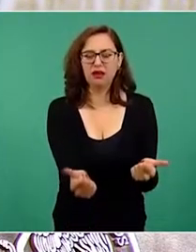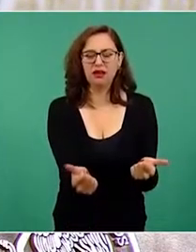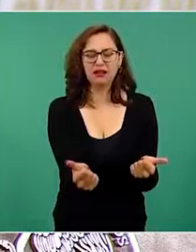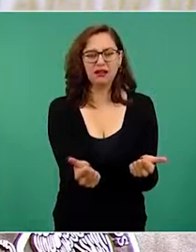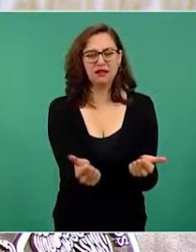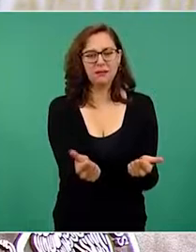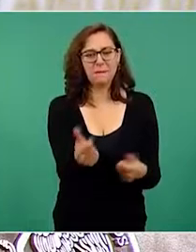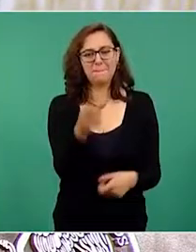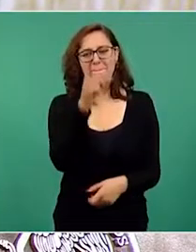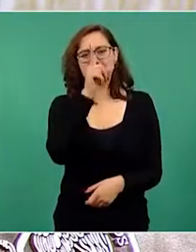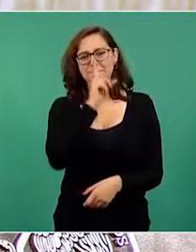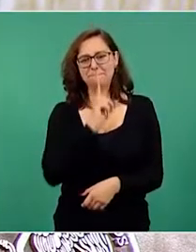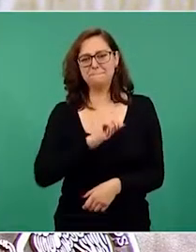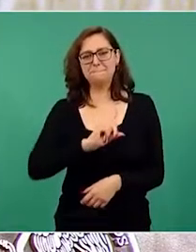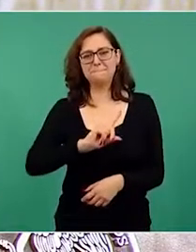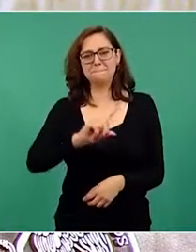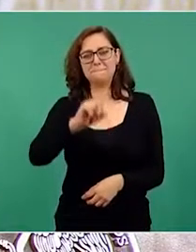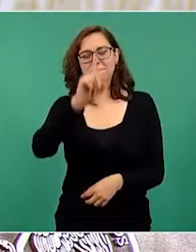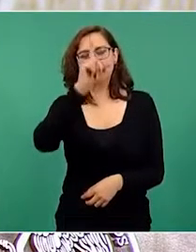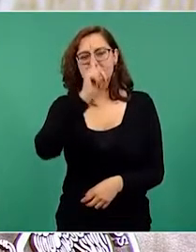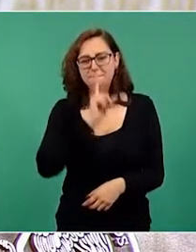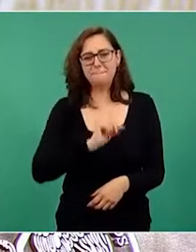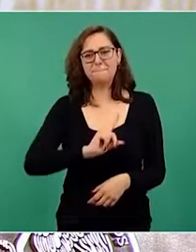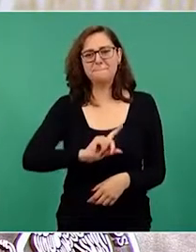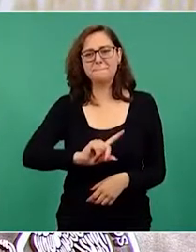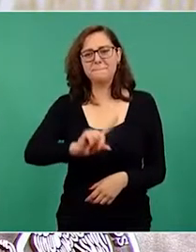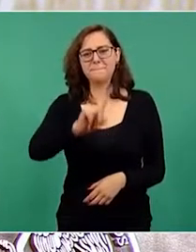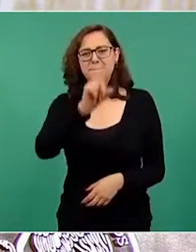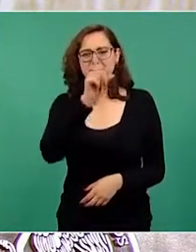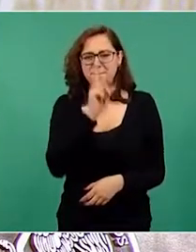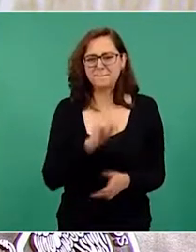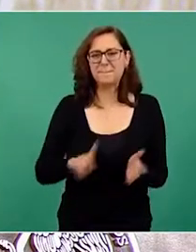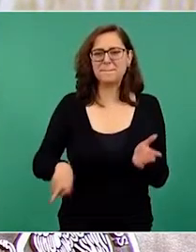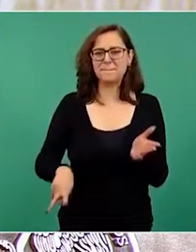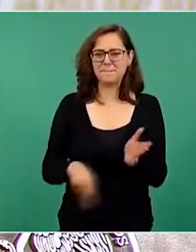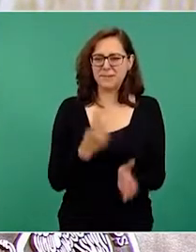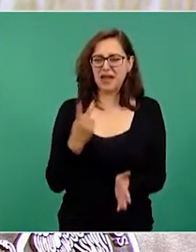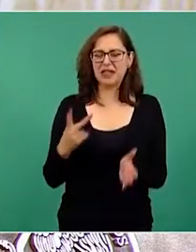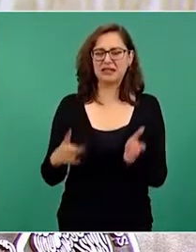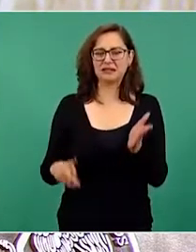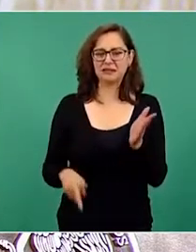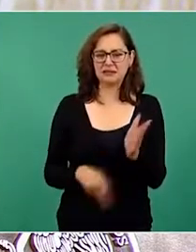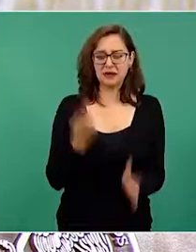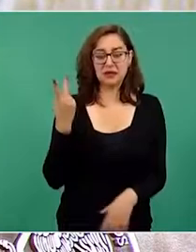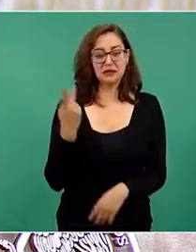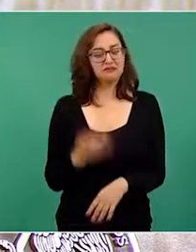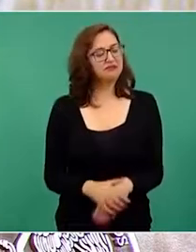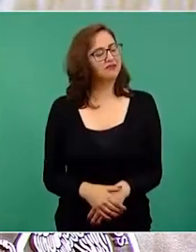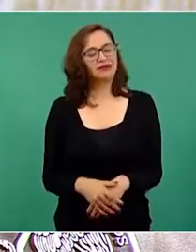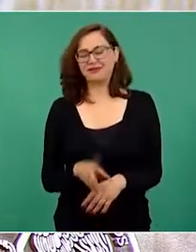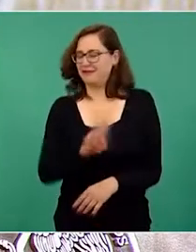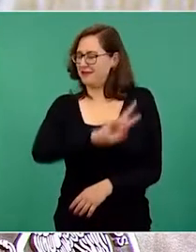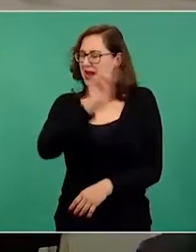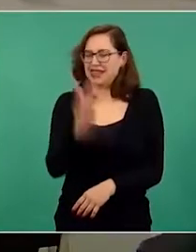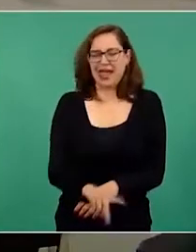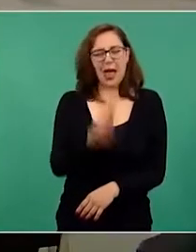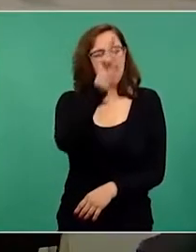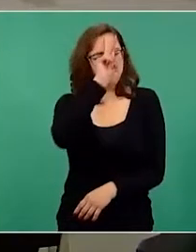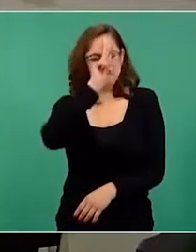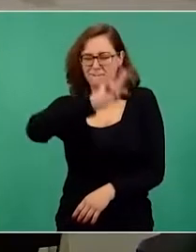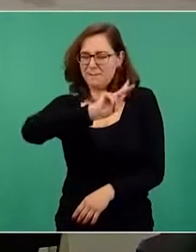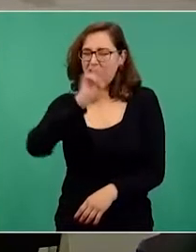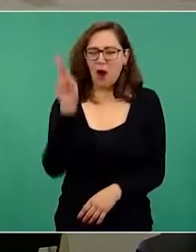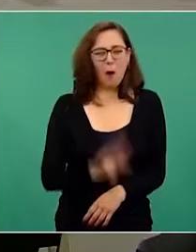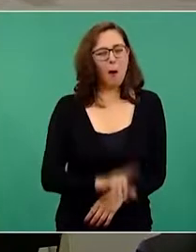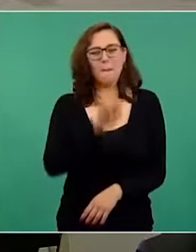replican las notas en redes sociales. Aquí vemos ejemplos. Reforma es el ejemplo ideal de cómo se tergiversa la